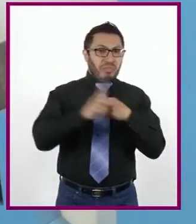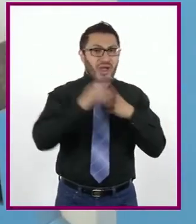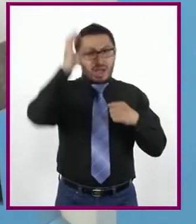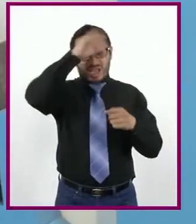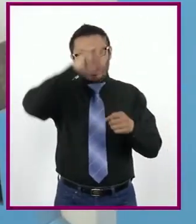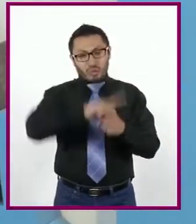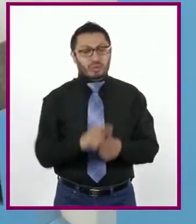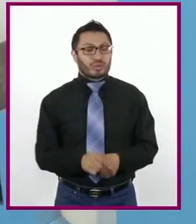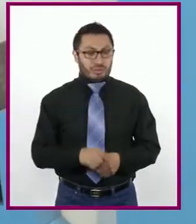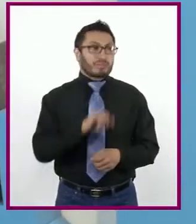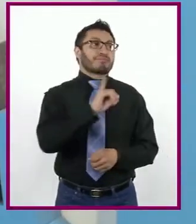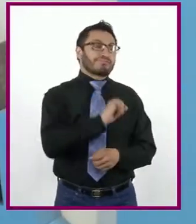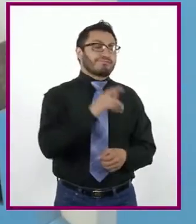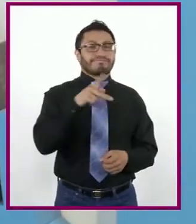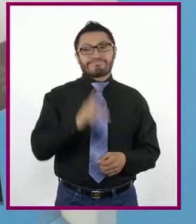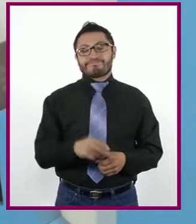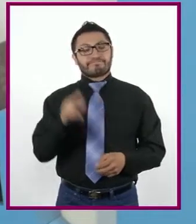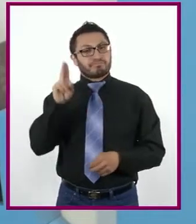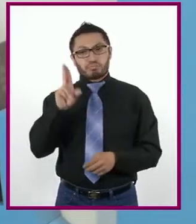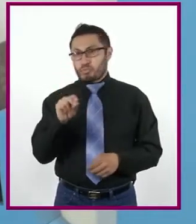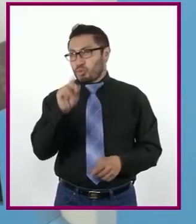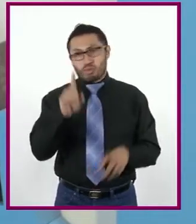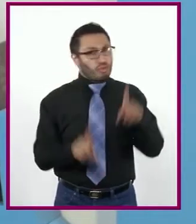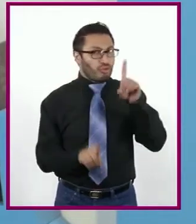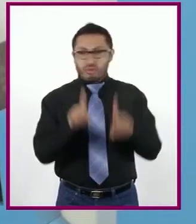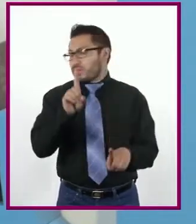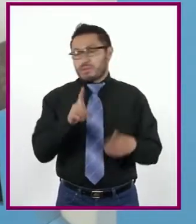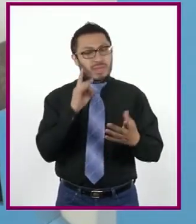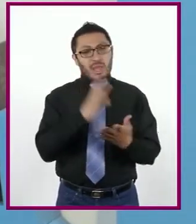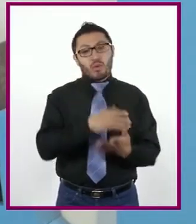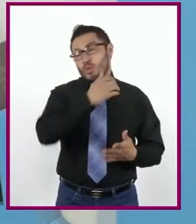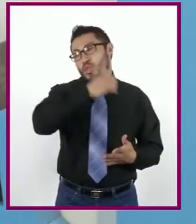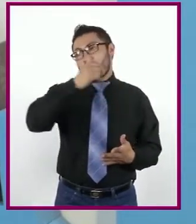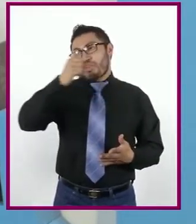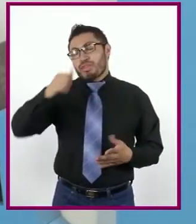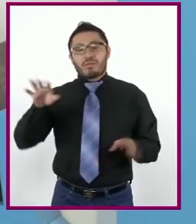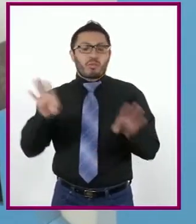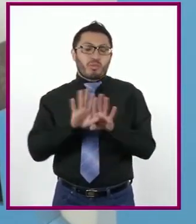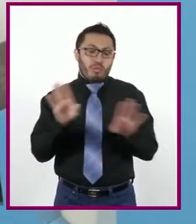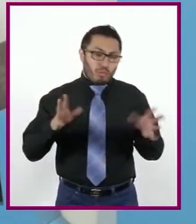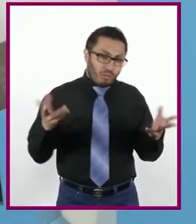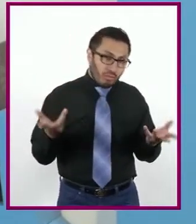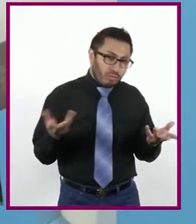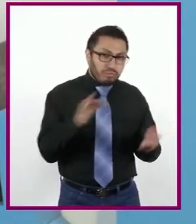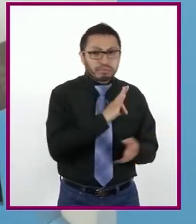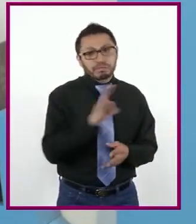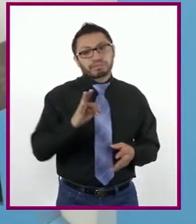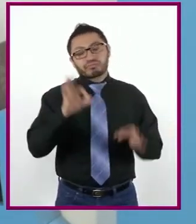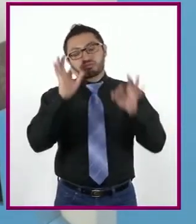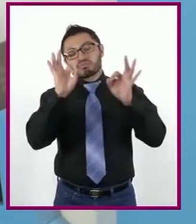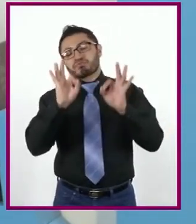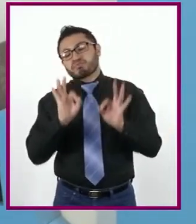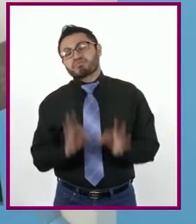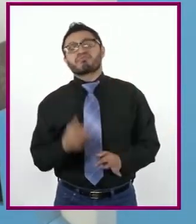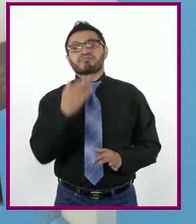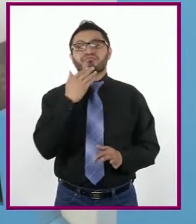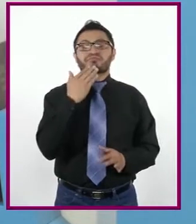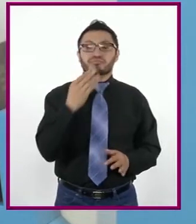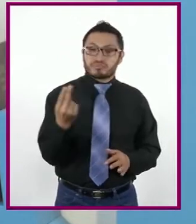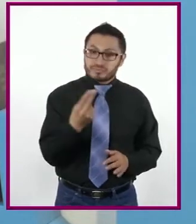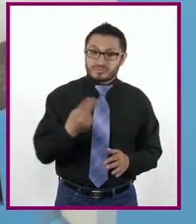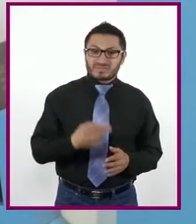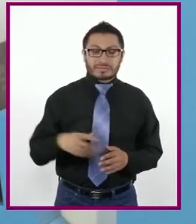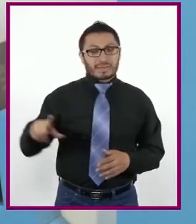lamentablemente no depende únicamente de nosotros el poder satisfacer estas necesidades. El gobierno